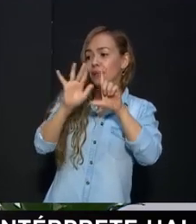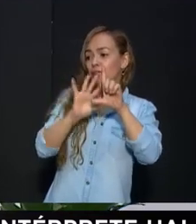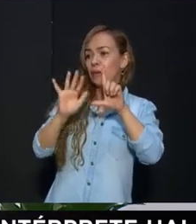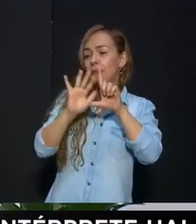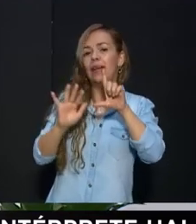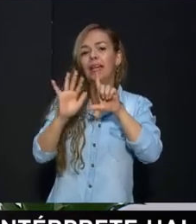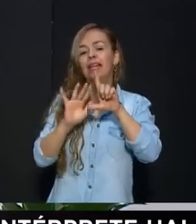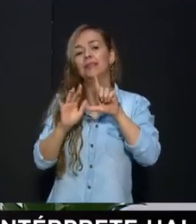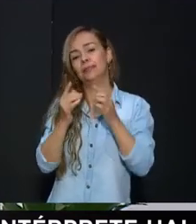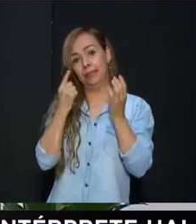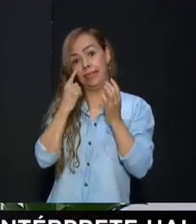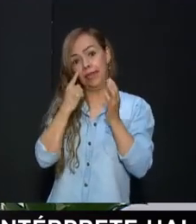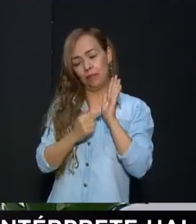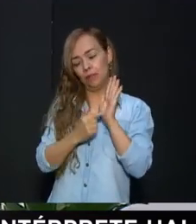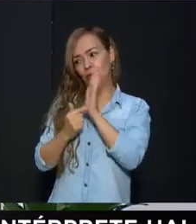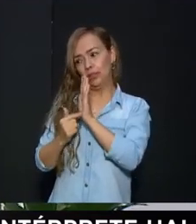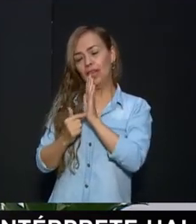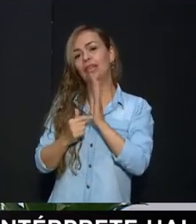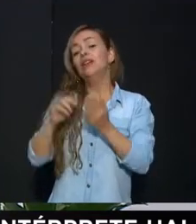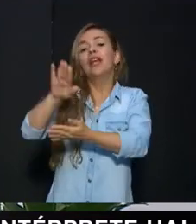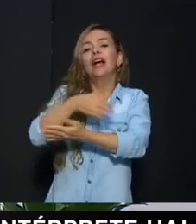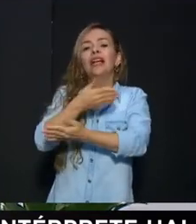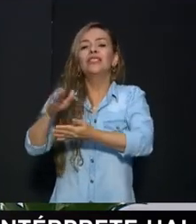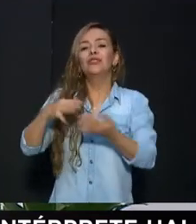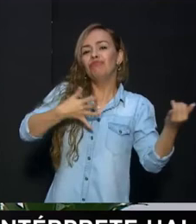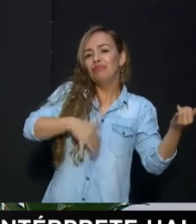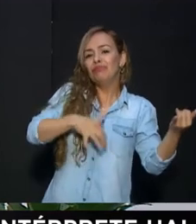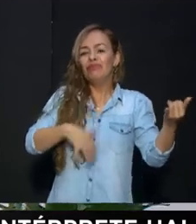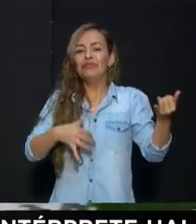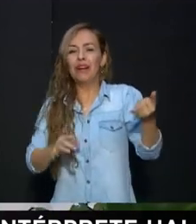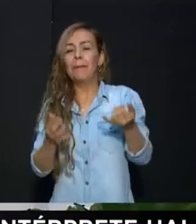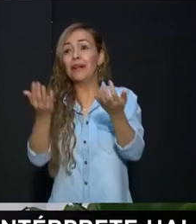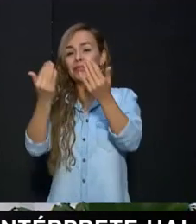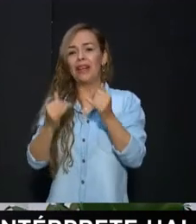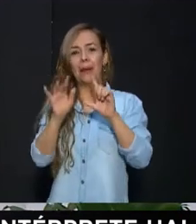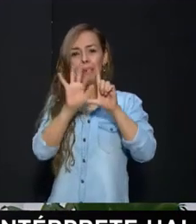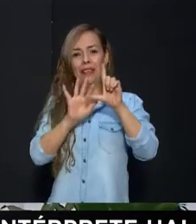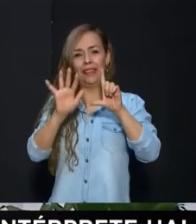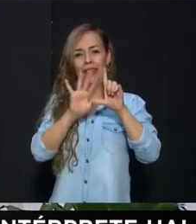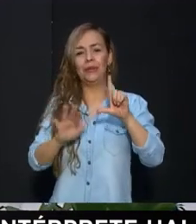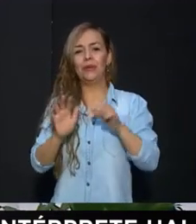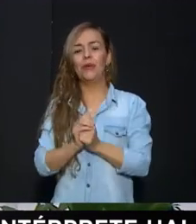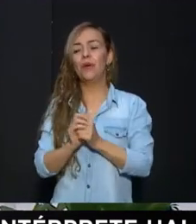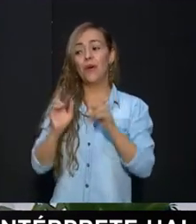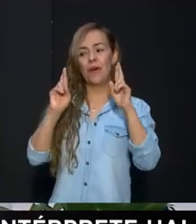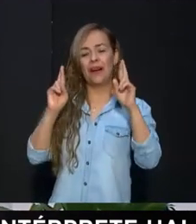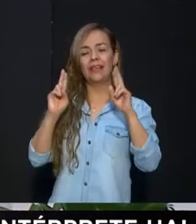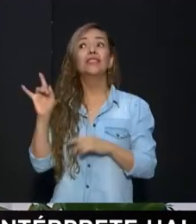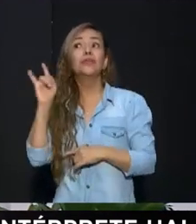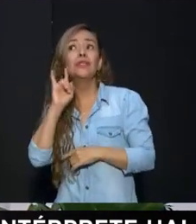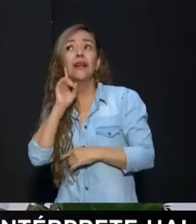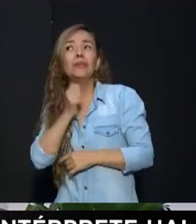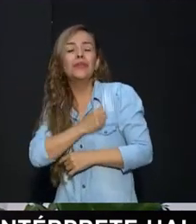Daisy, la mamá, y a Clarita, su hija, con trova. Ok, entonces vamos a poner la pista de la trova doleteada para poderla recibir.